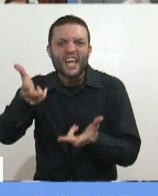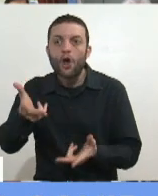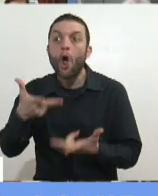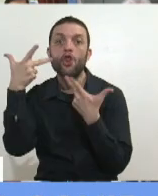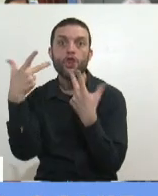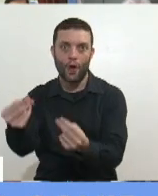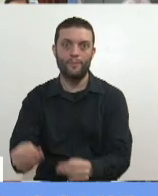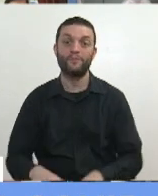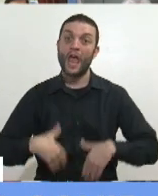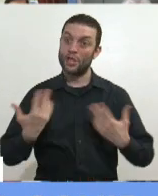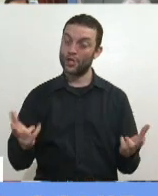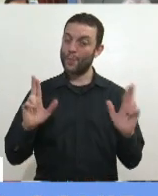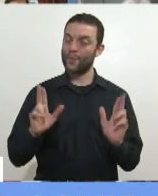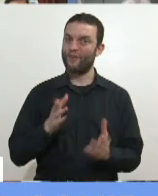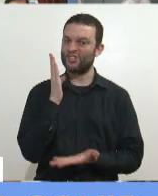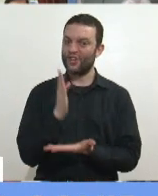Entonces, mandan a la ley.